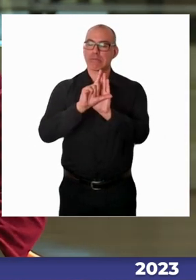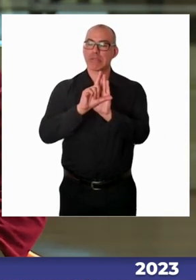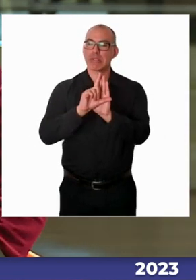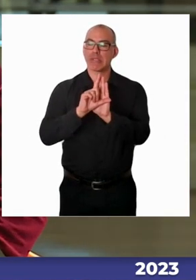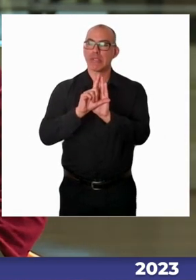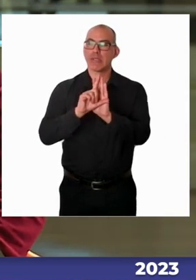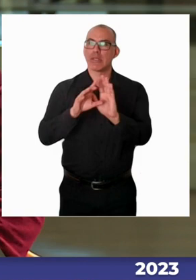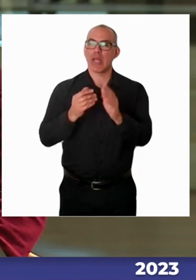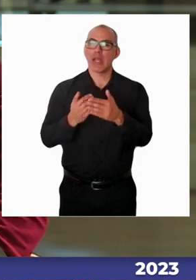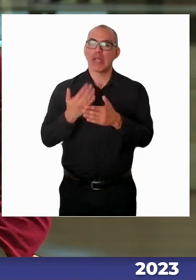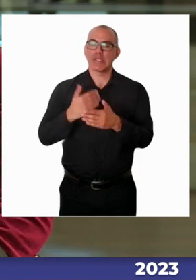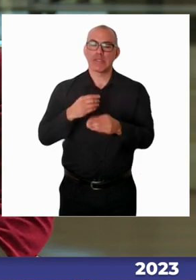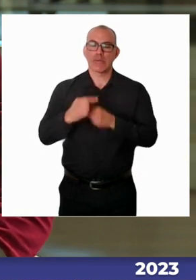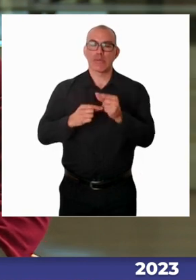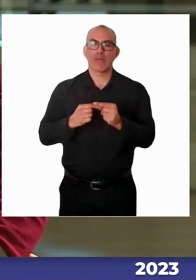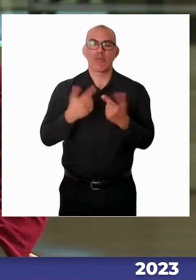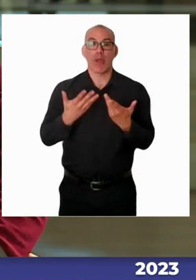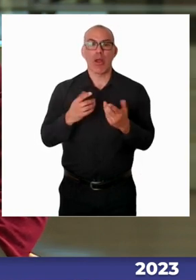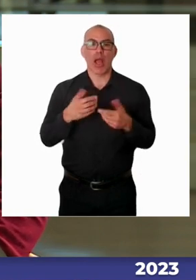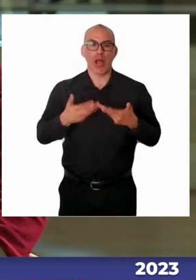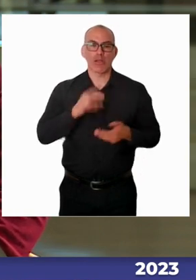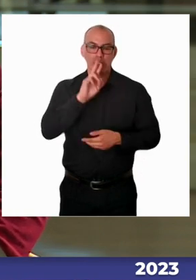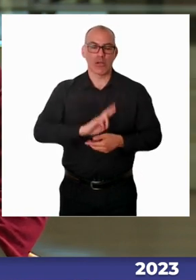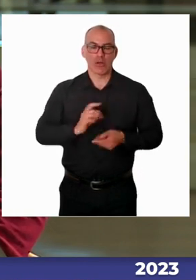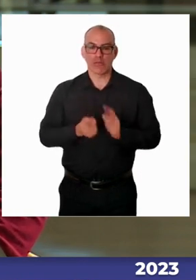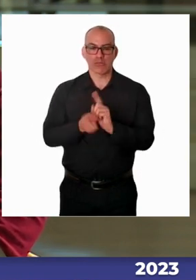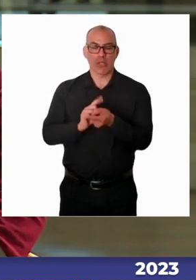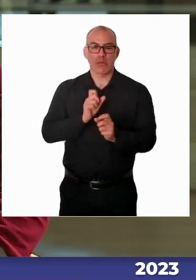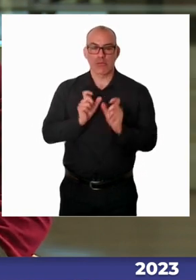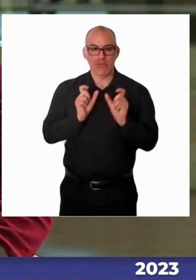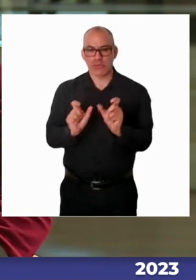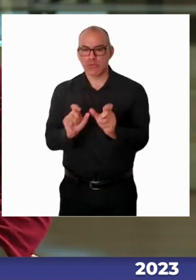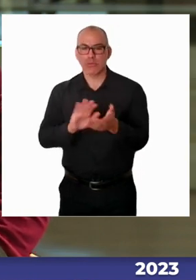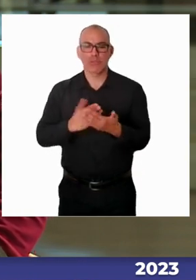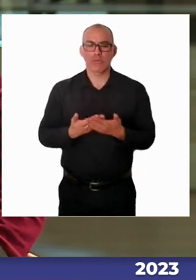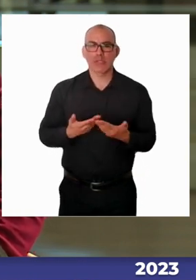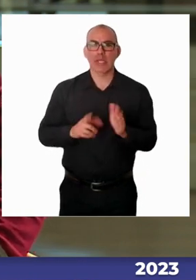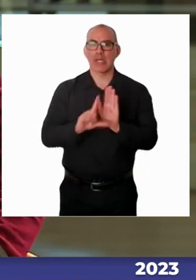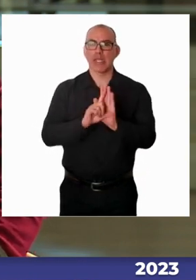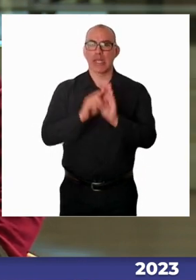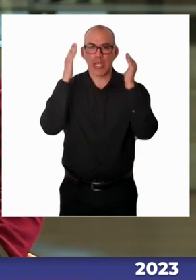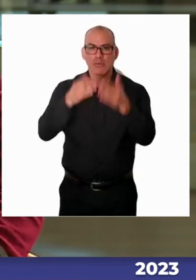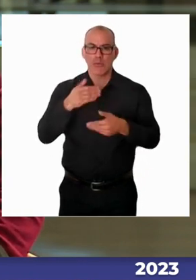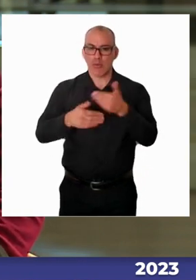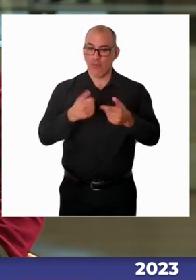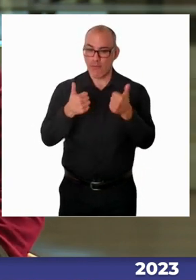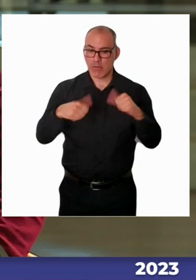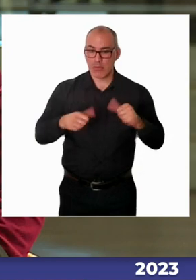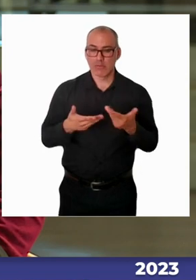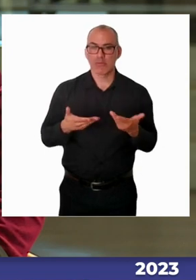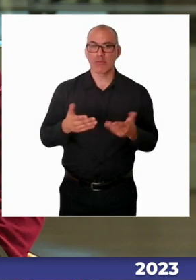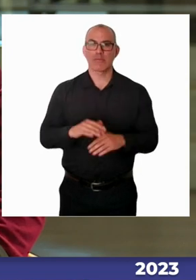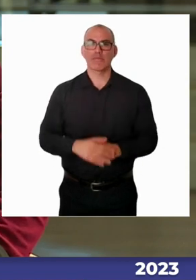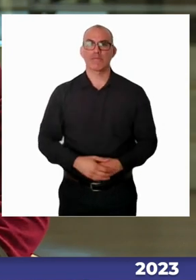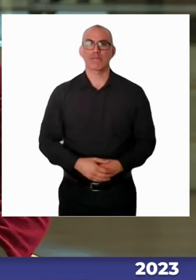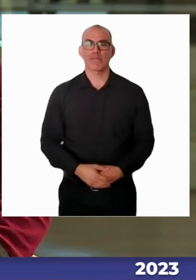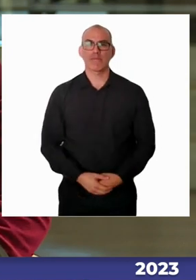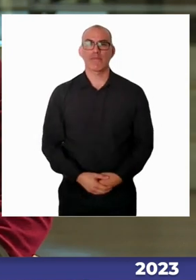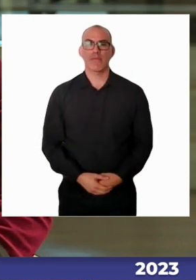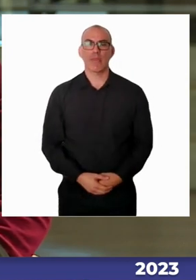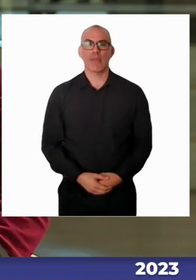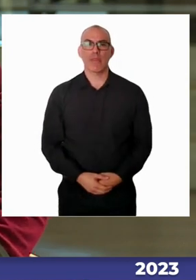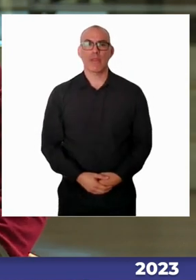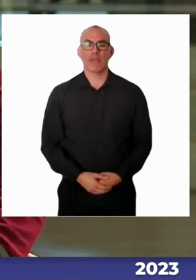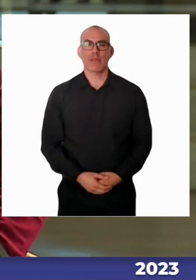PIE. Conocemos y tenemos prácticas que han sido exitosas en algunas regiones de la región